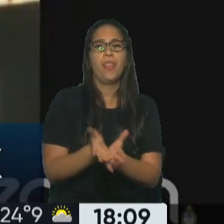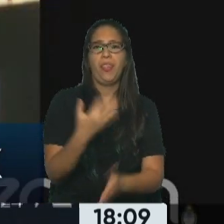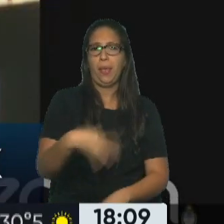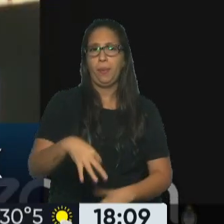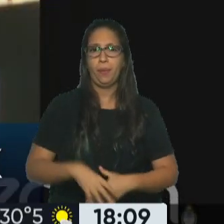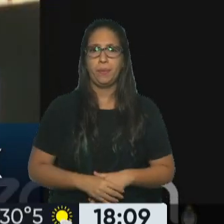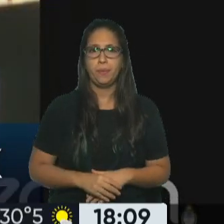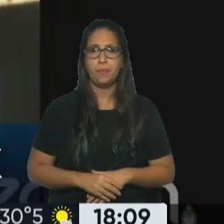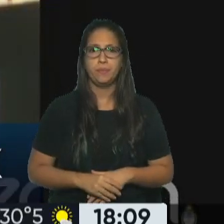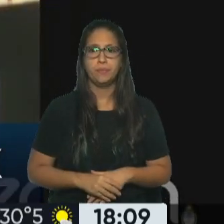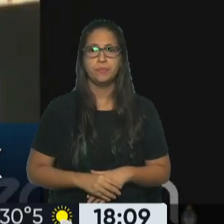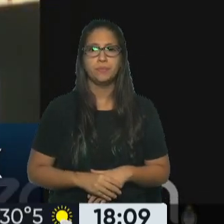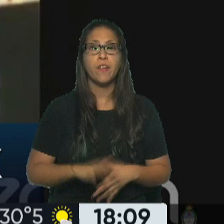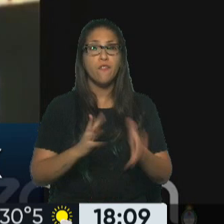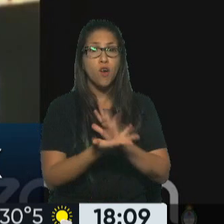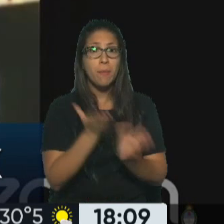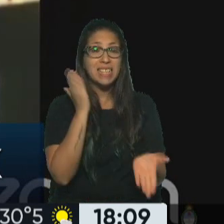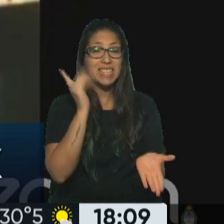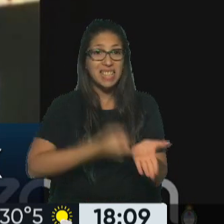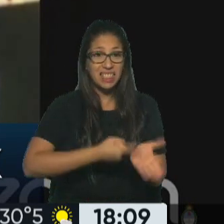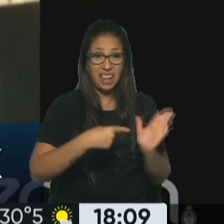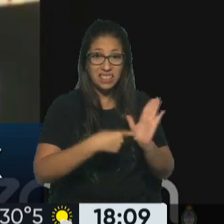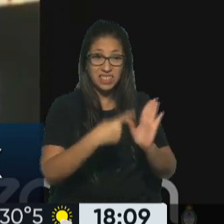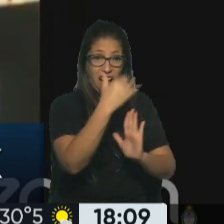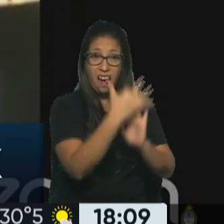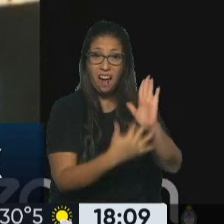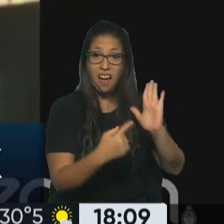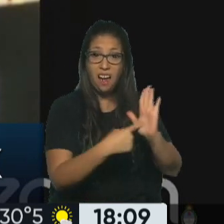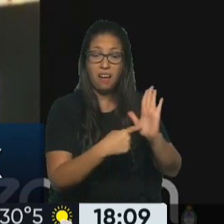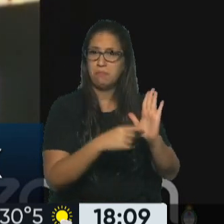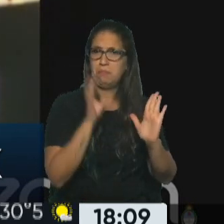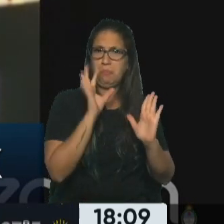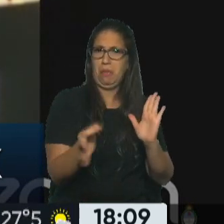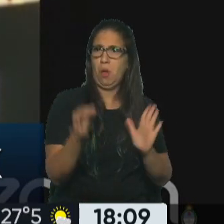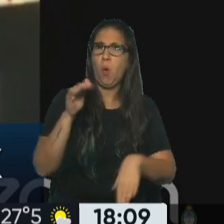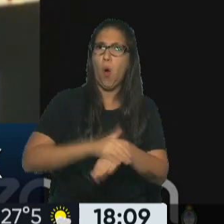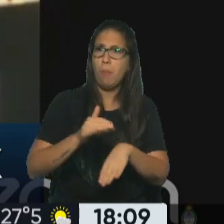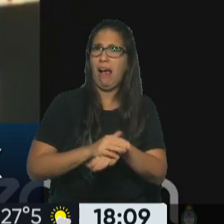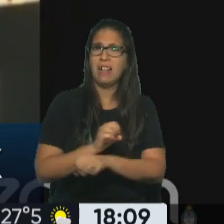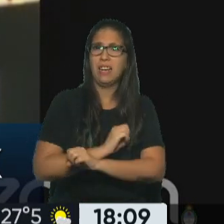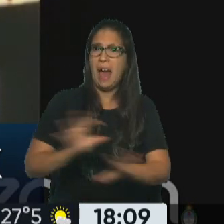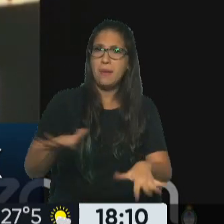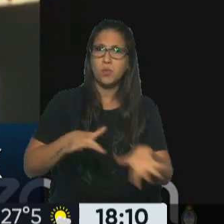Como está esta sentencia, no refleja ni la culpabilidad ni la gravedad del ilícito.